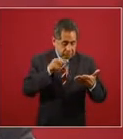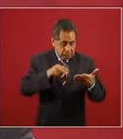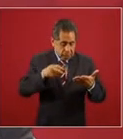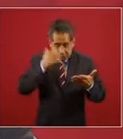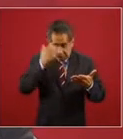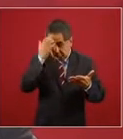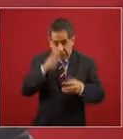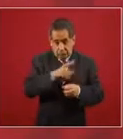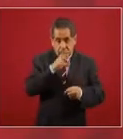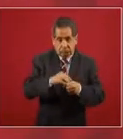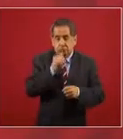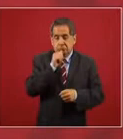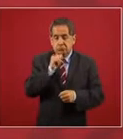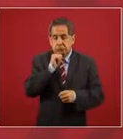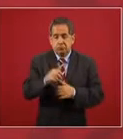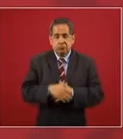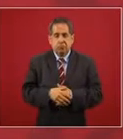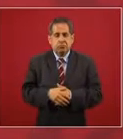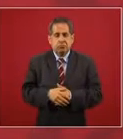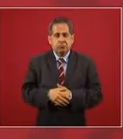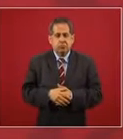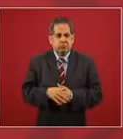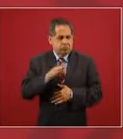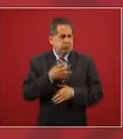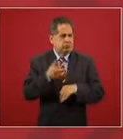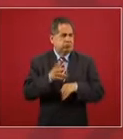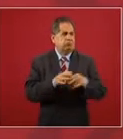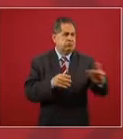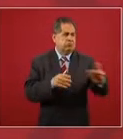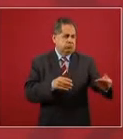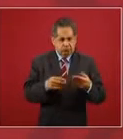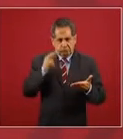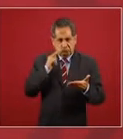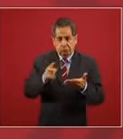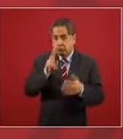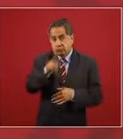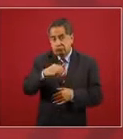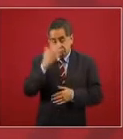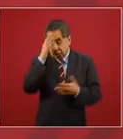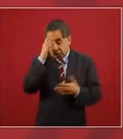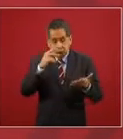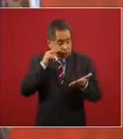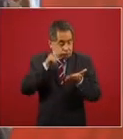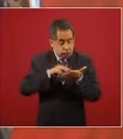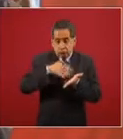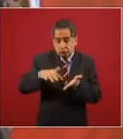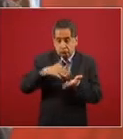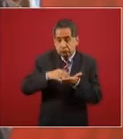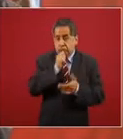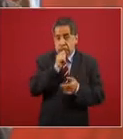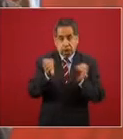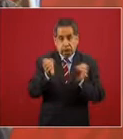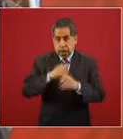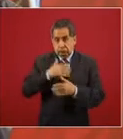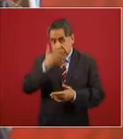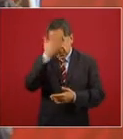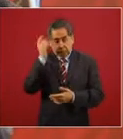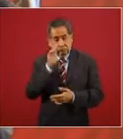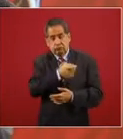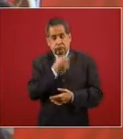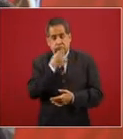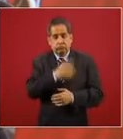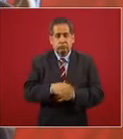me dicen autorización no conozco el documento pues